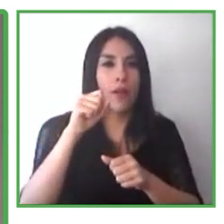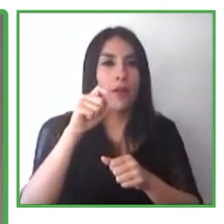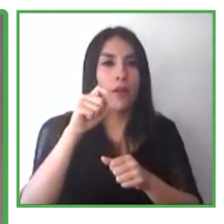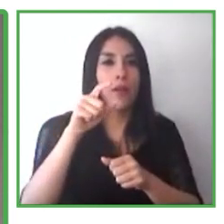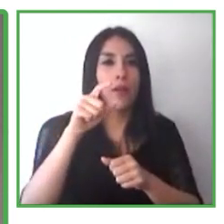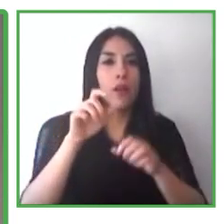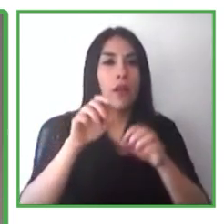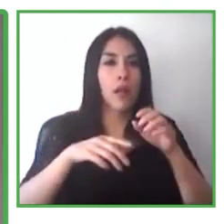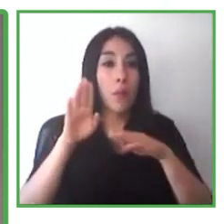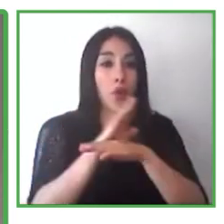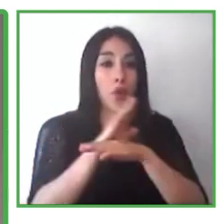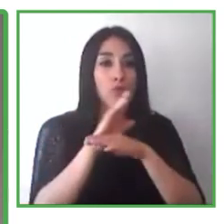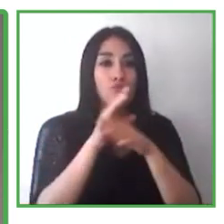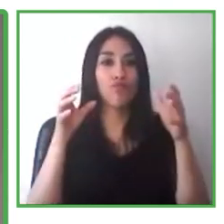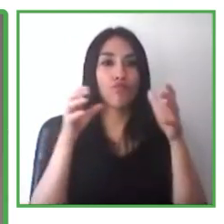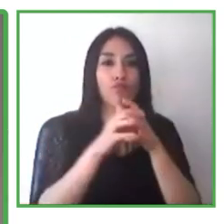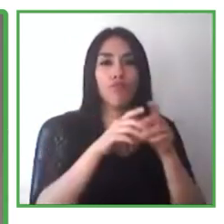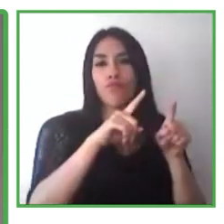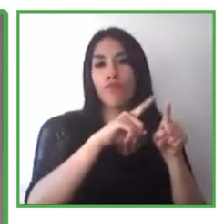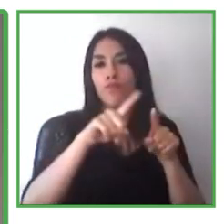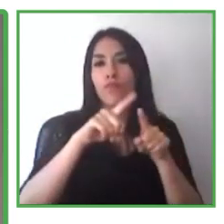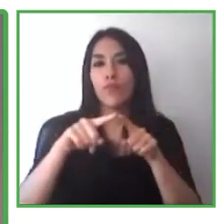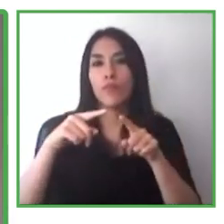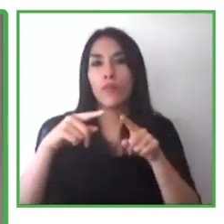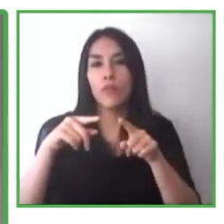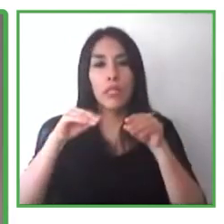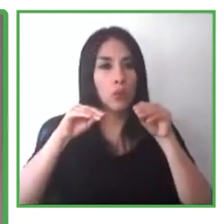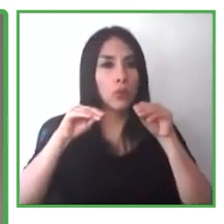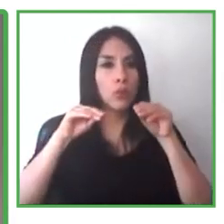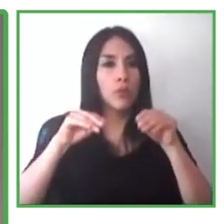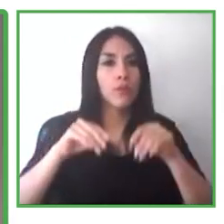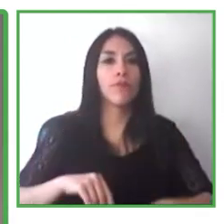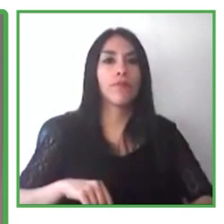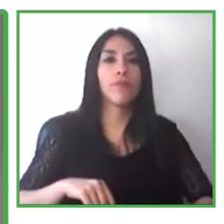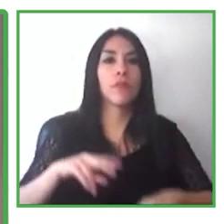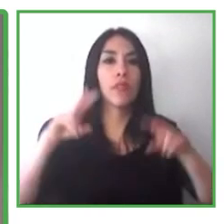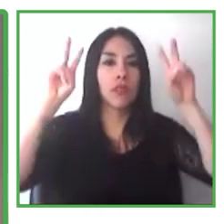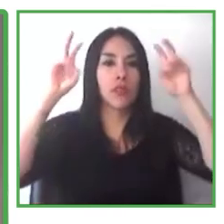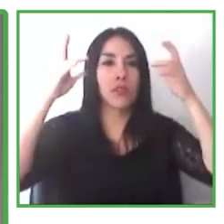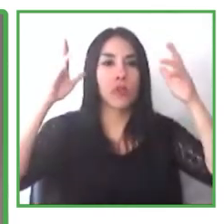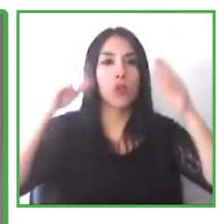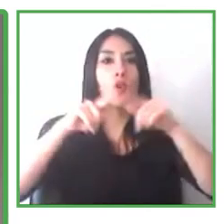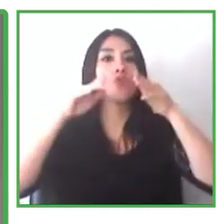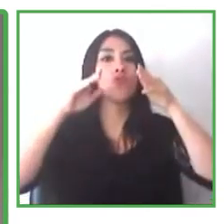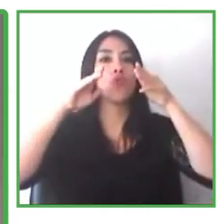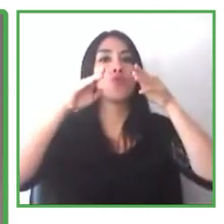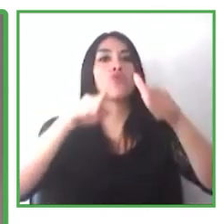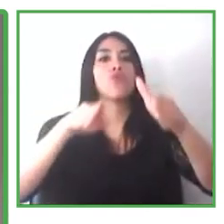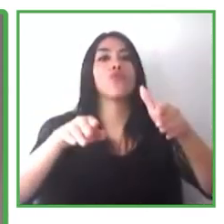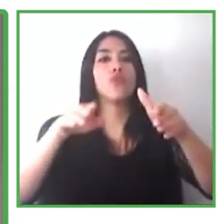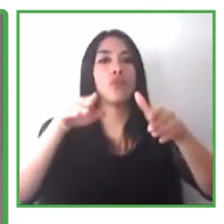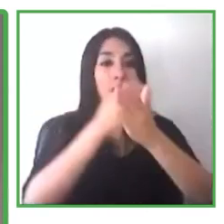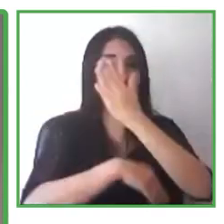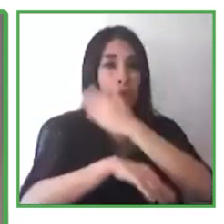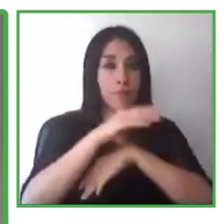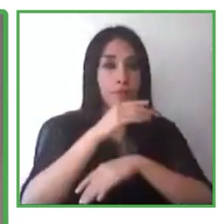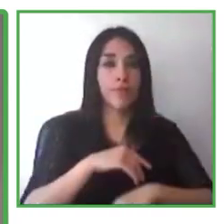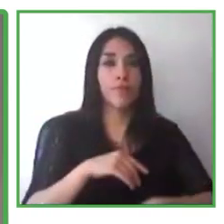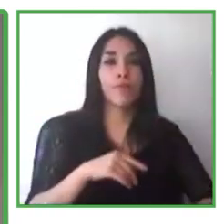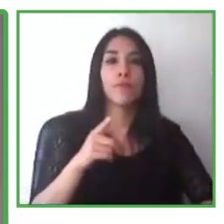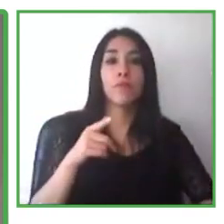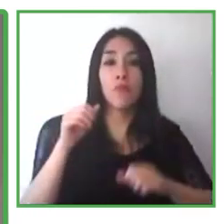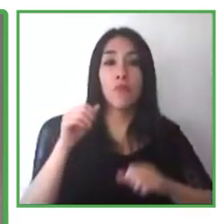todos que están en el espectro autista y realizan trabajo genial. Ellos desplegan alrededor de 140